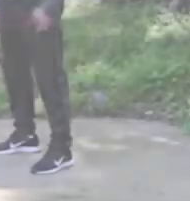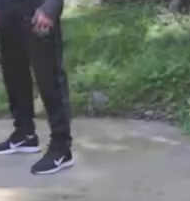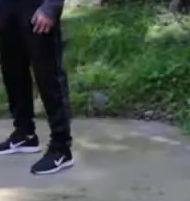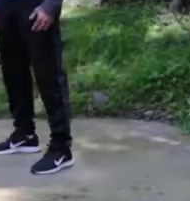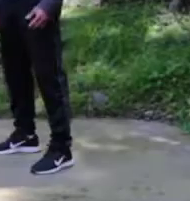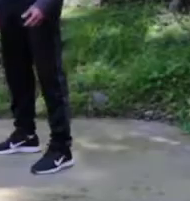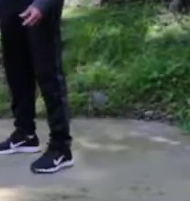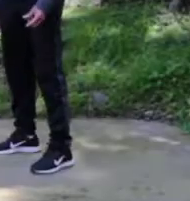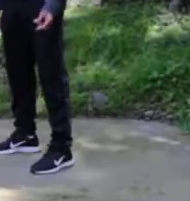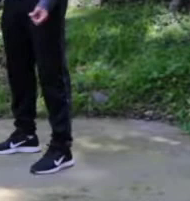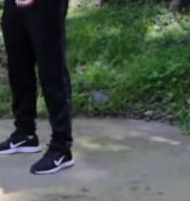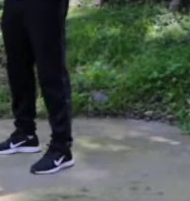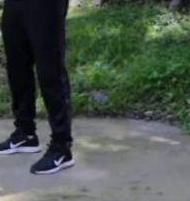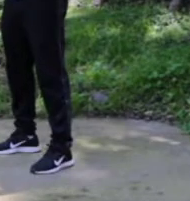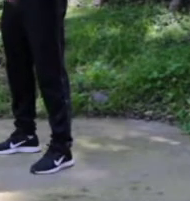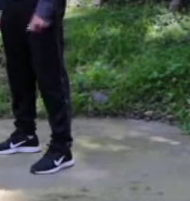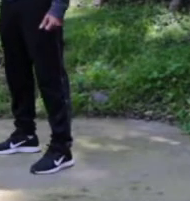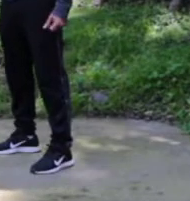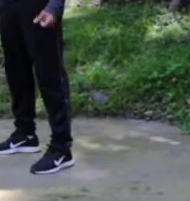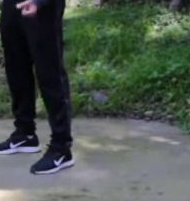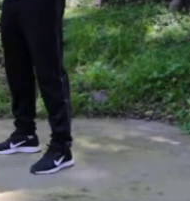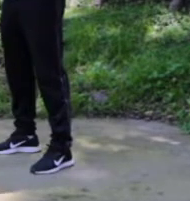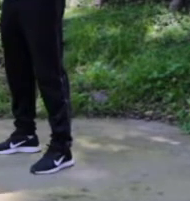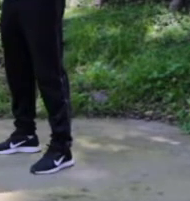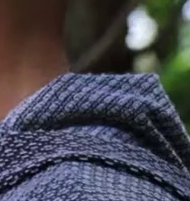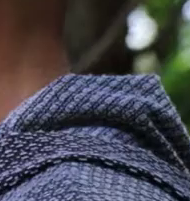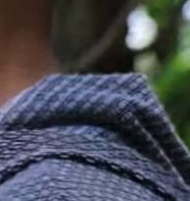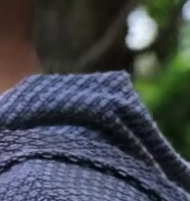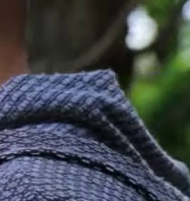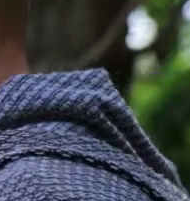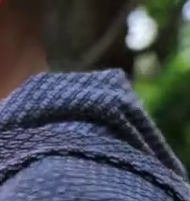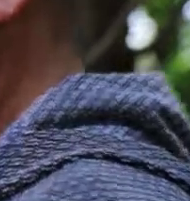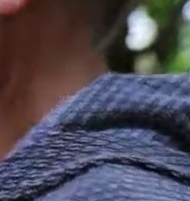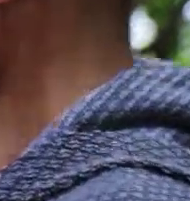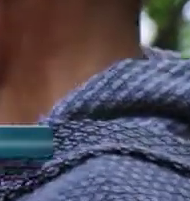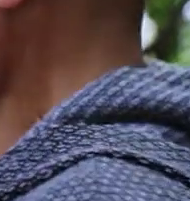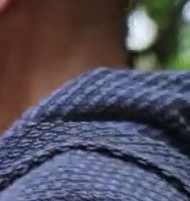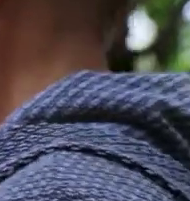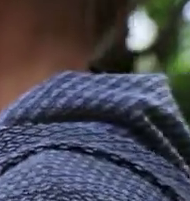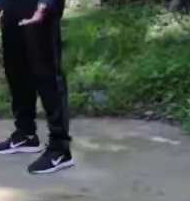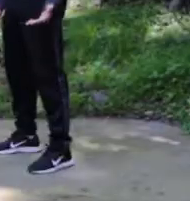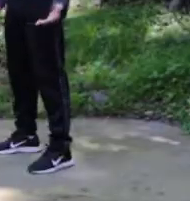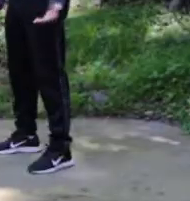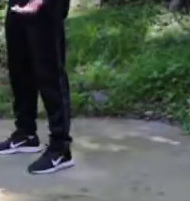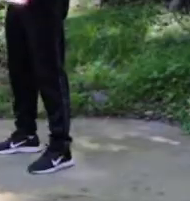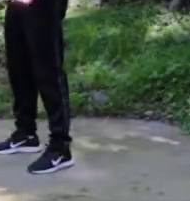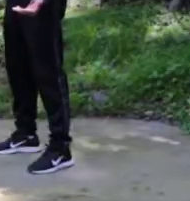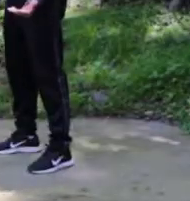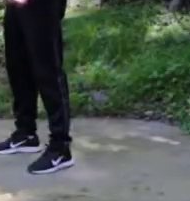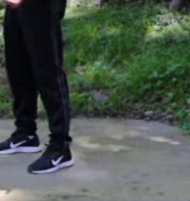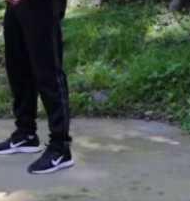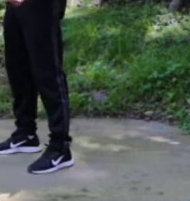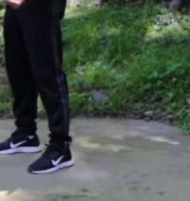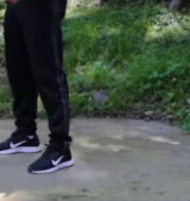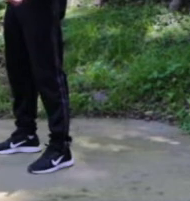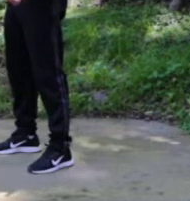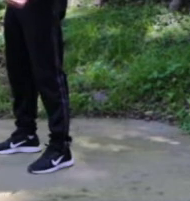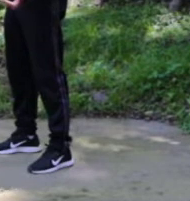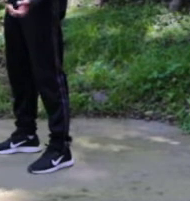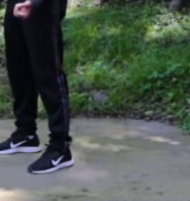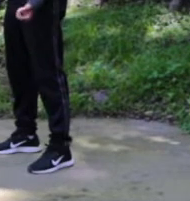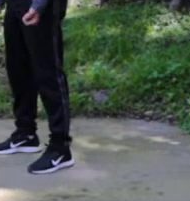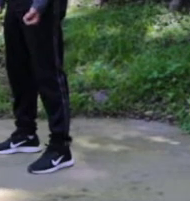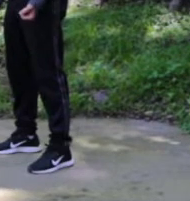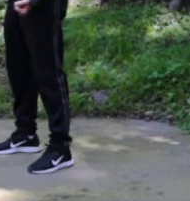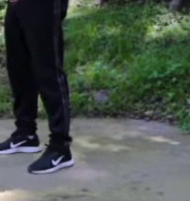Ahora vamos a trabajar el brazo de bíceps. Nos vamos a parar derechos. Vamos a pegar los codos a